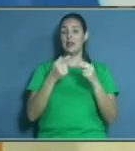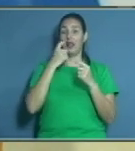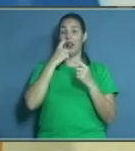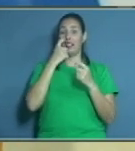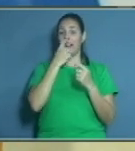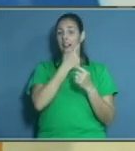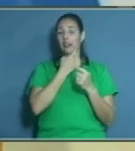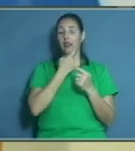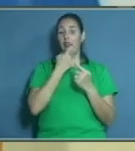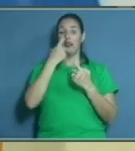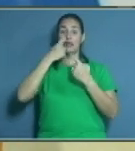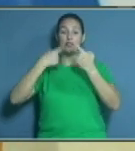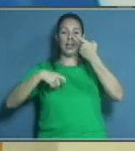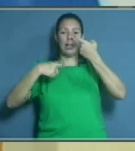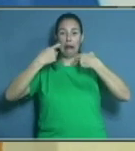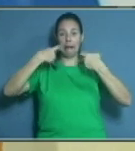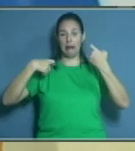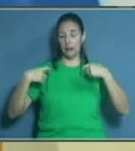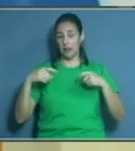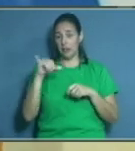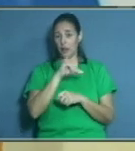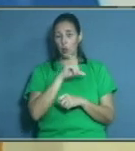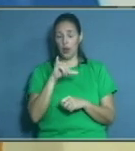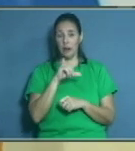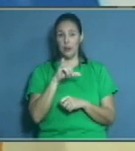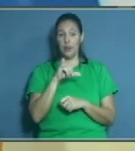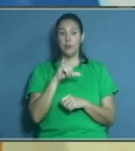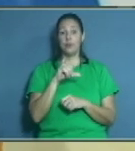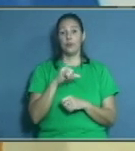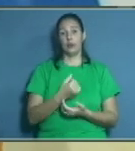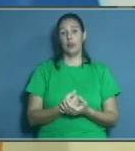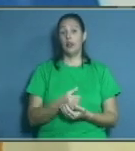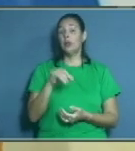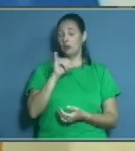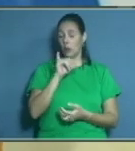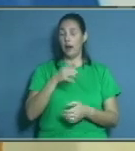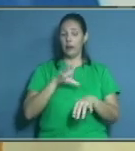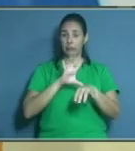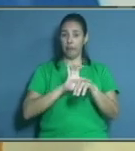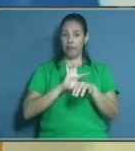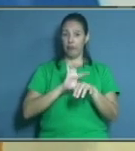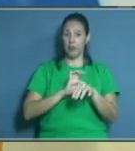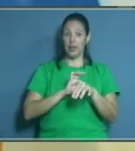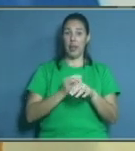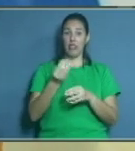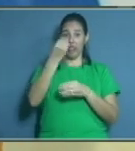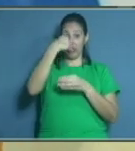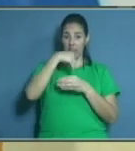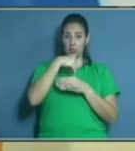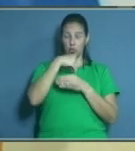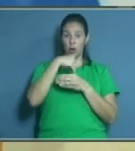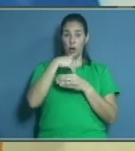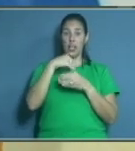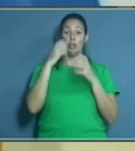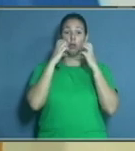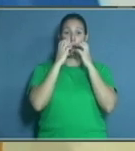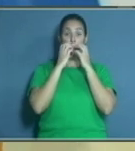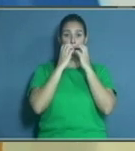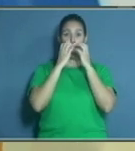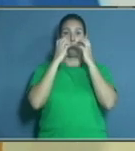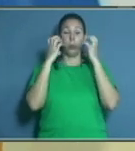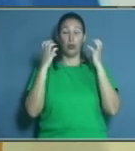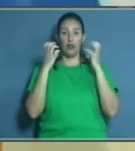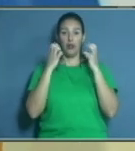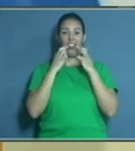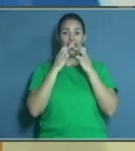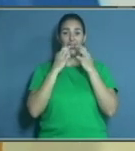de estructuras dentarias y, por tanto, al traste con la prótesis dental. Porque si comienza a perder dientes, o se inflaman las encías, se aflo